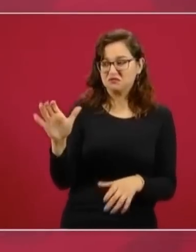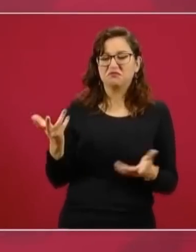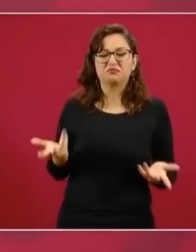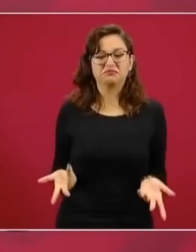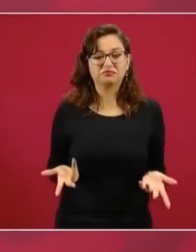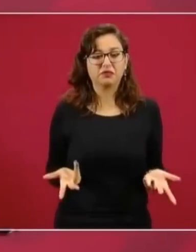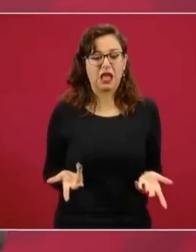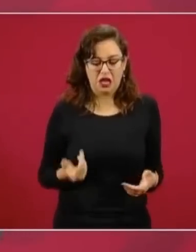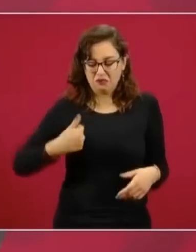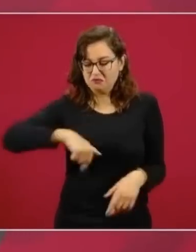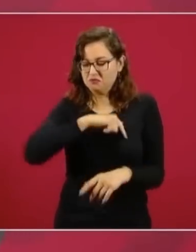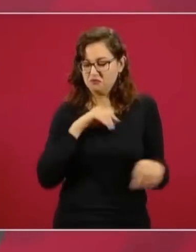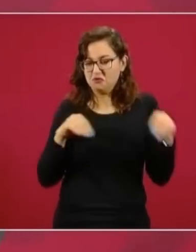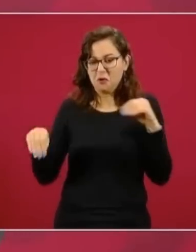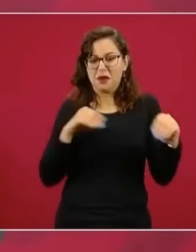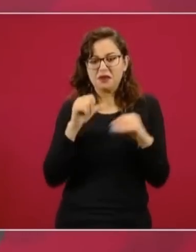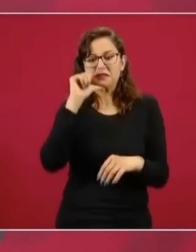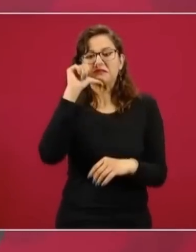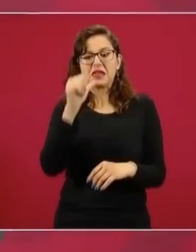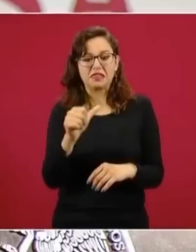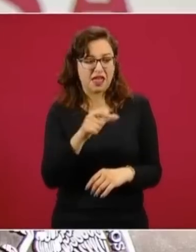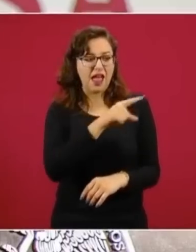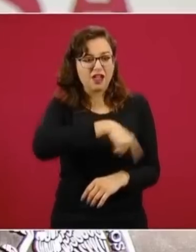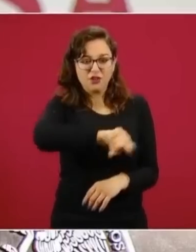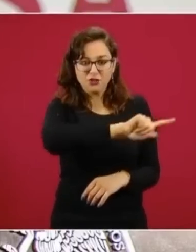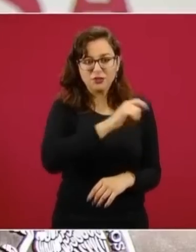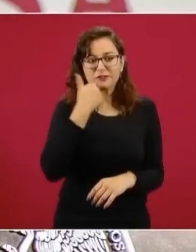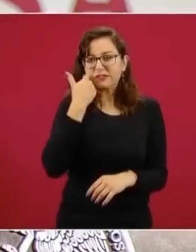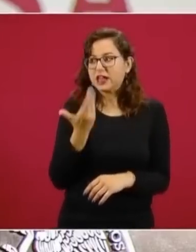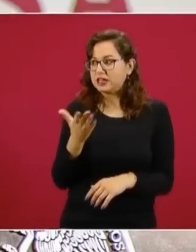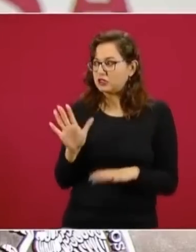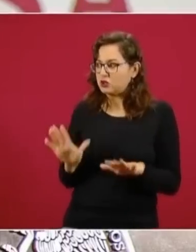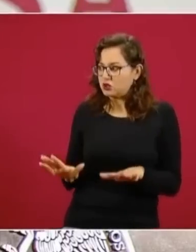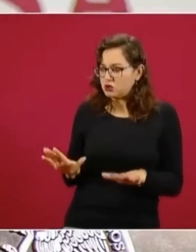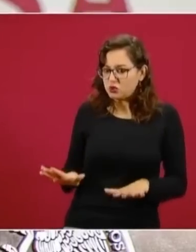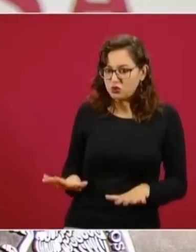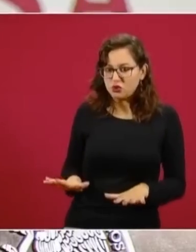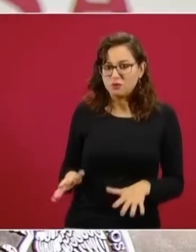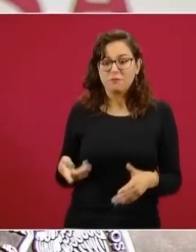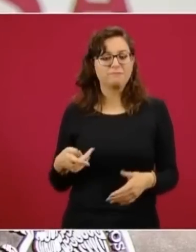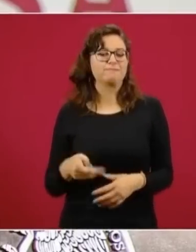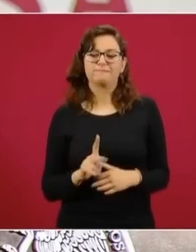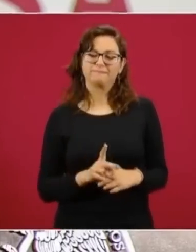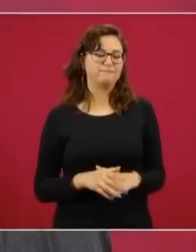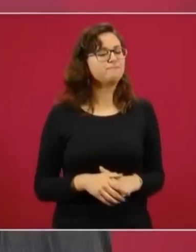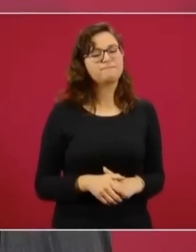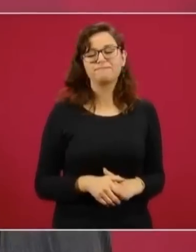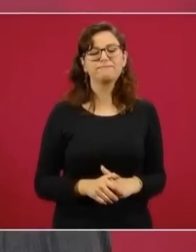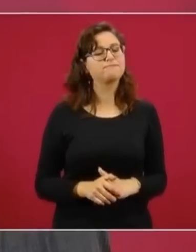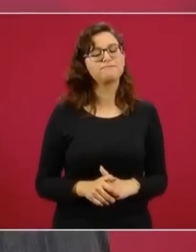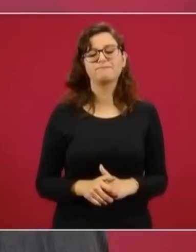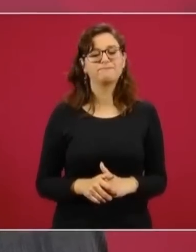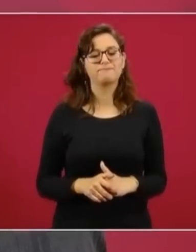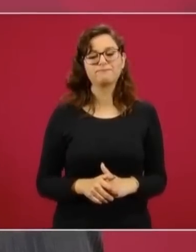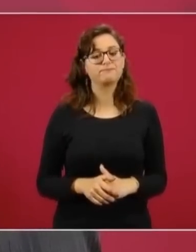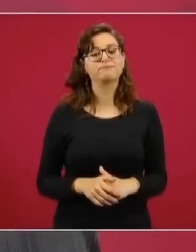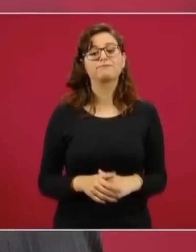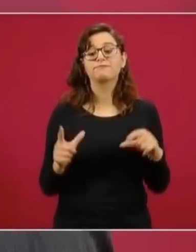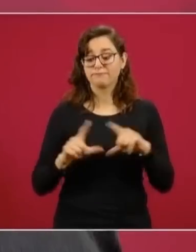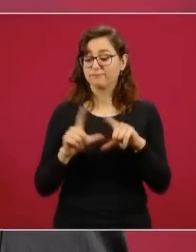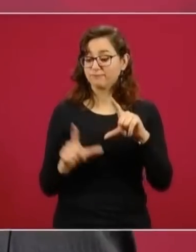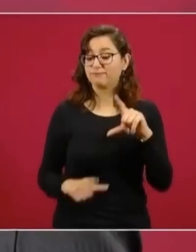pues es que no hiciéramos nada, pero no, aquí la